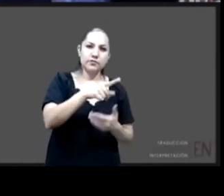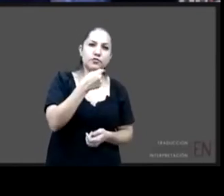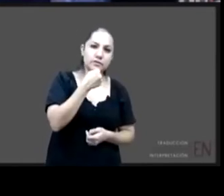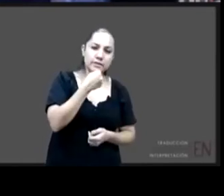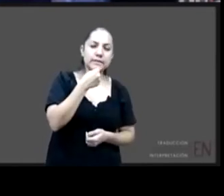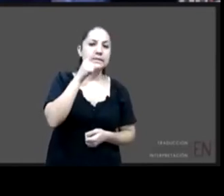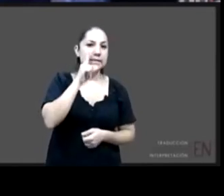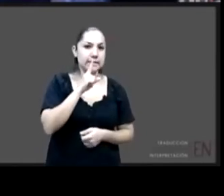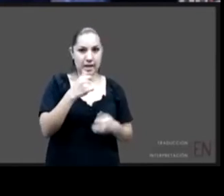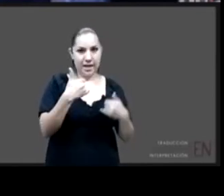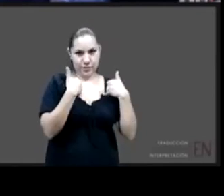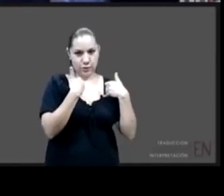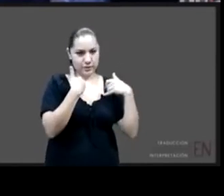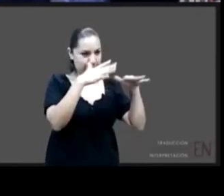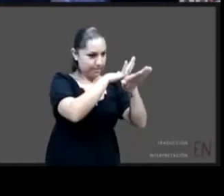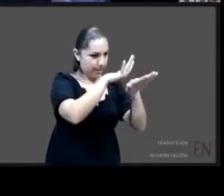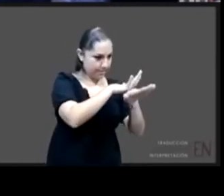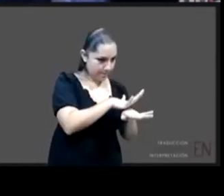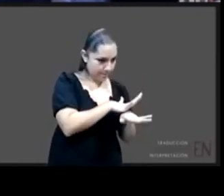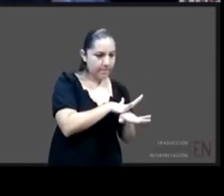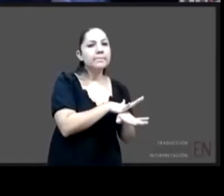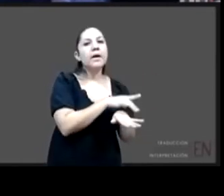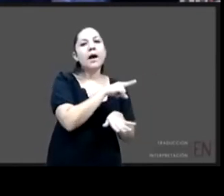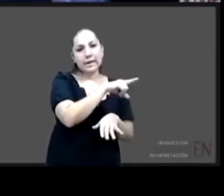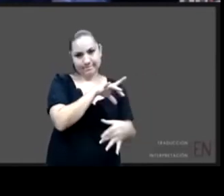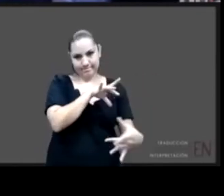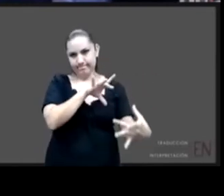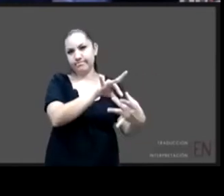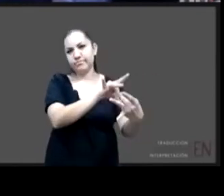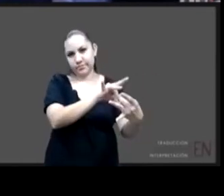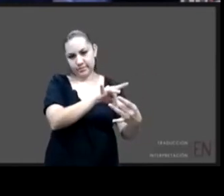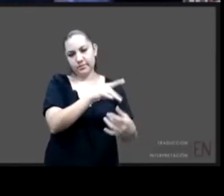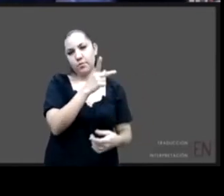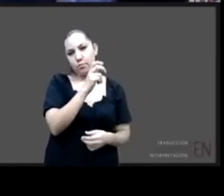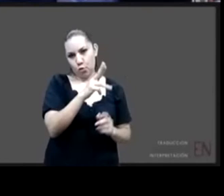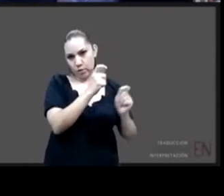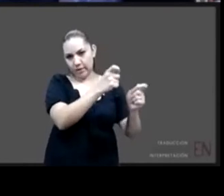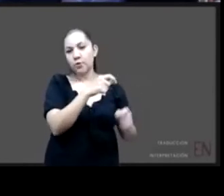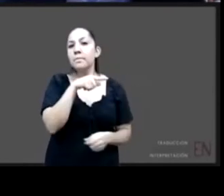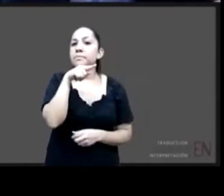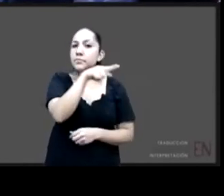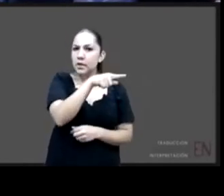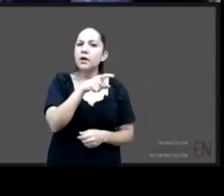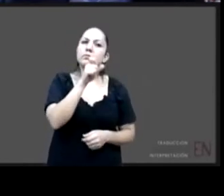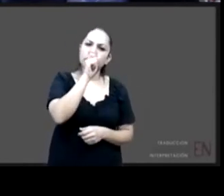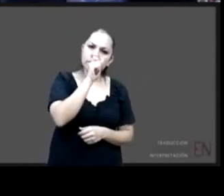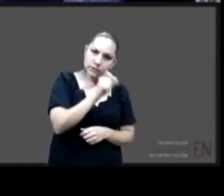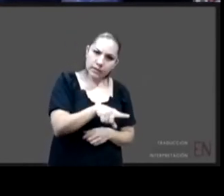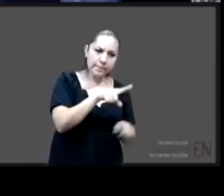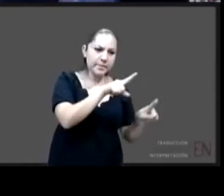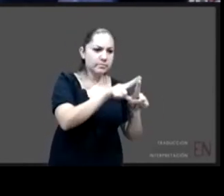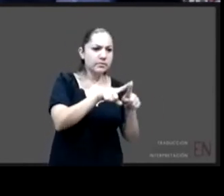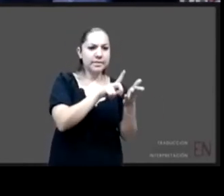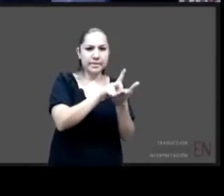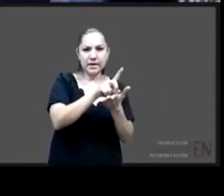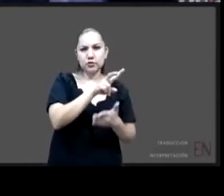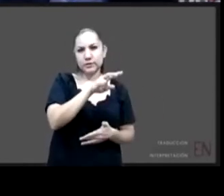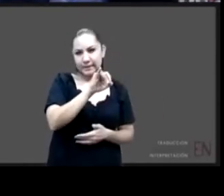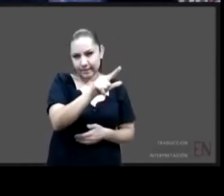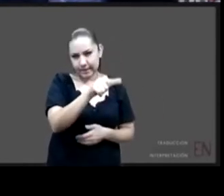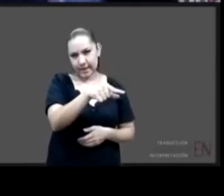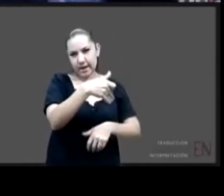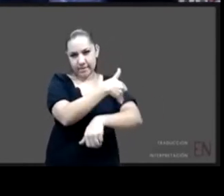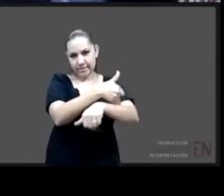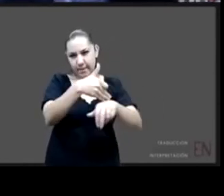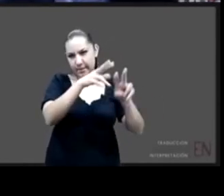académico en derecho civil en derecho familiar es maestro en amparo y ha